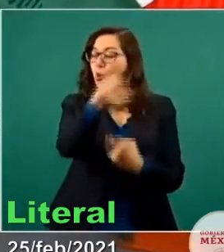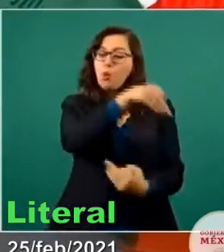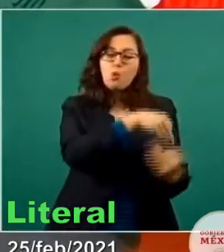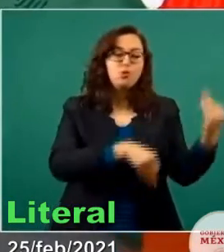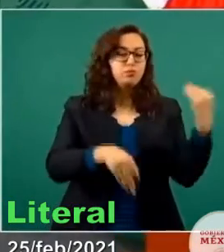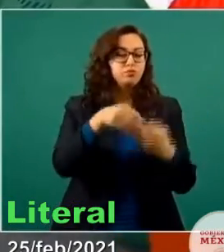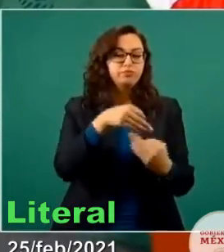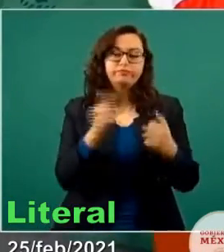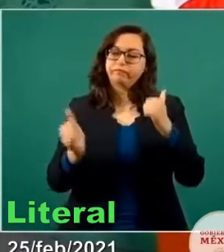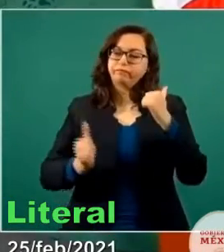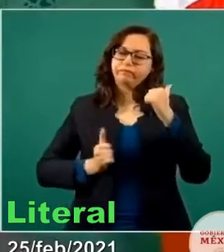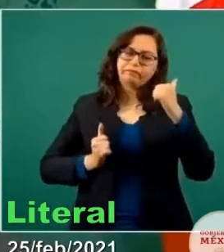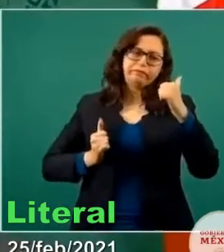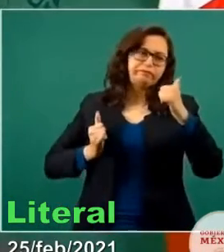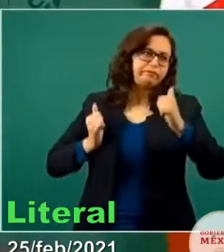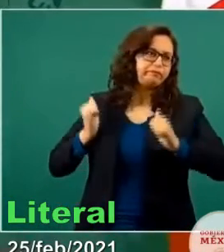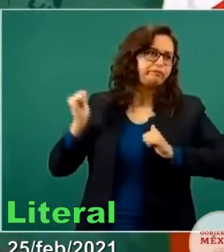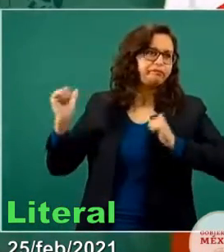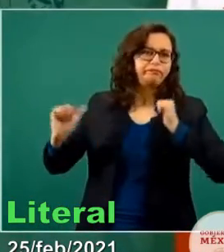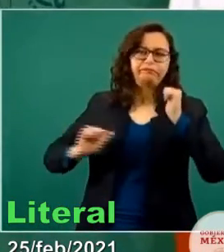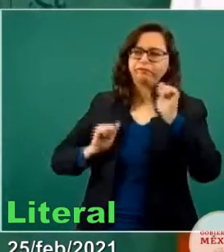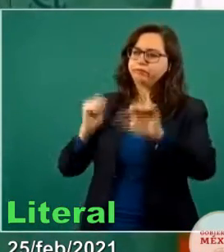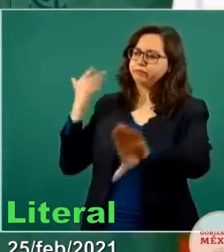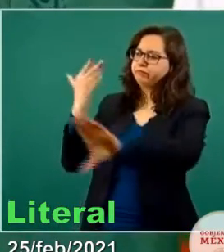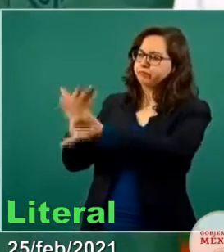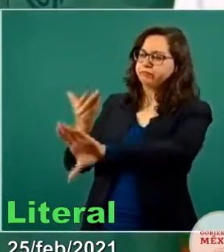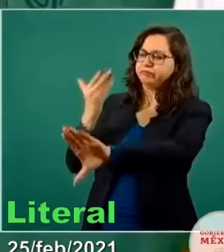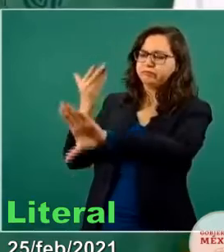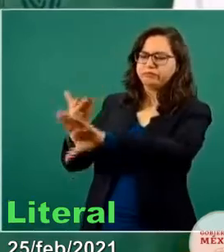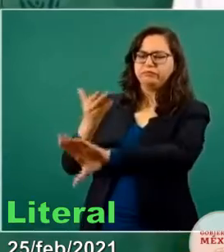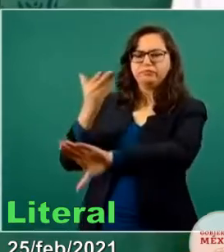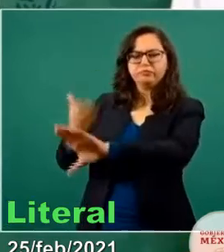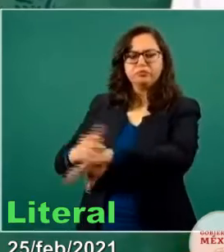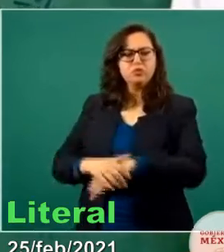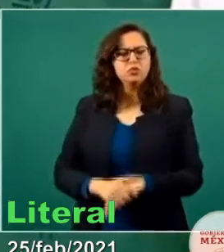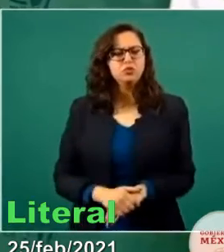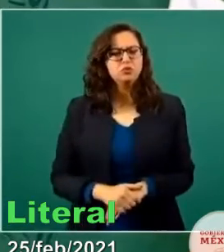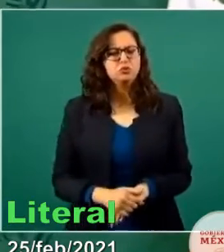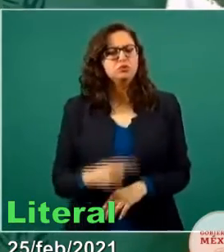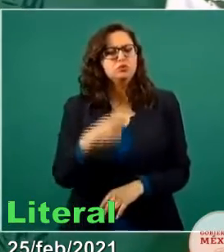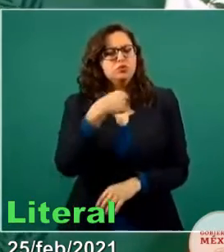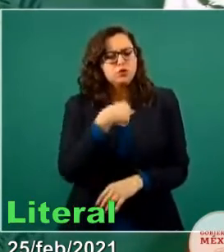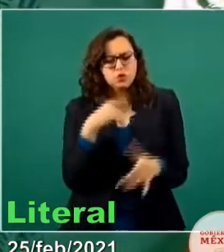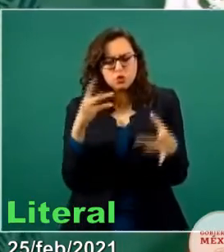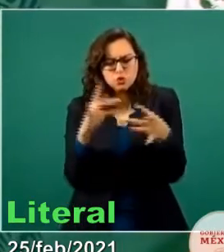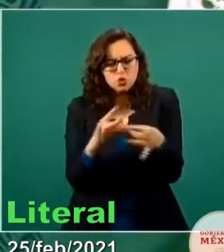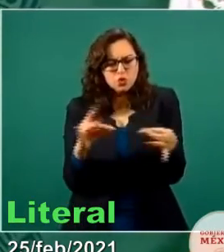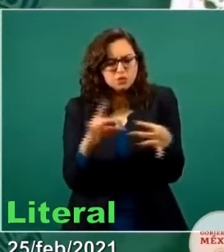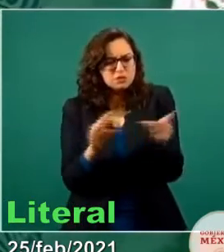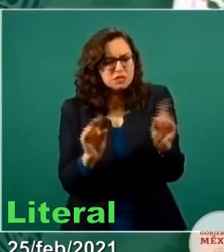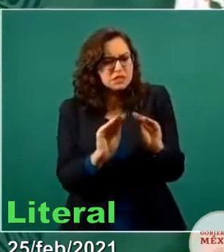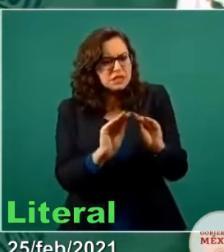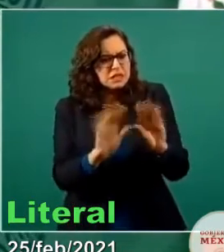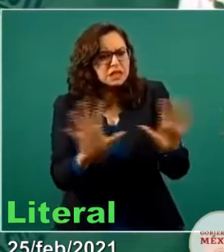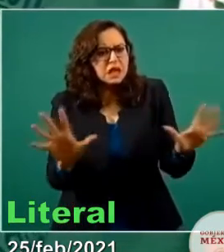Y lo dije desde el principio con mucha claridad, pues que resuelvan los guerrerenses,